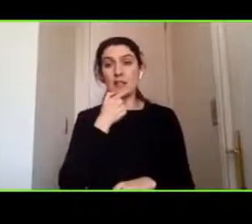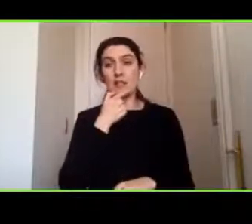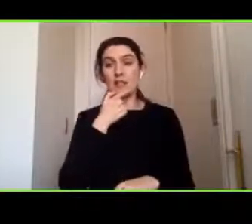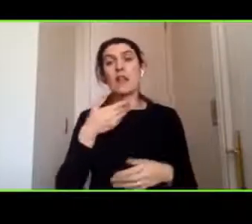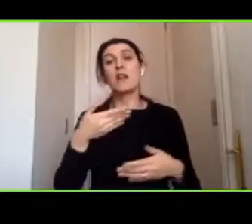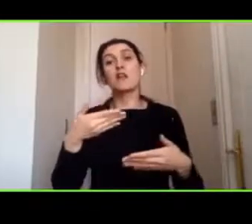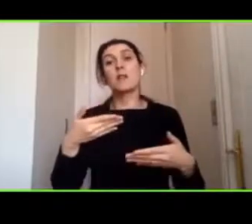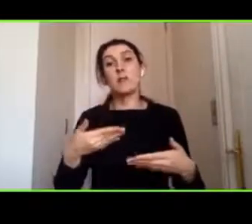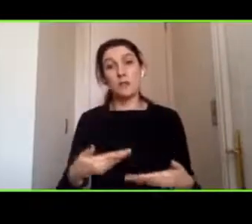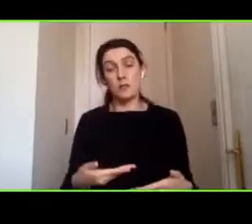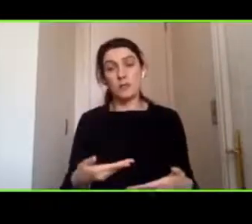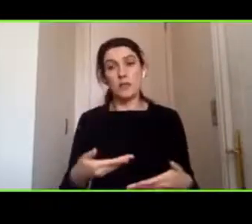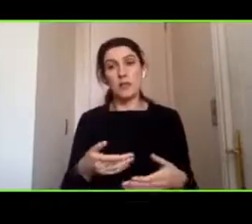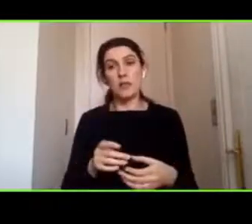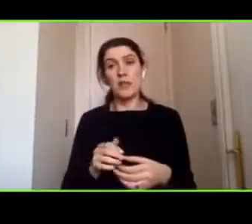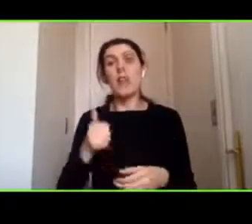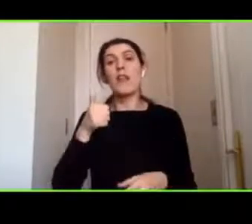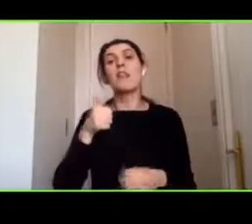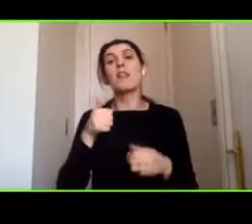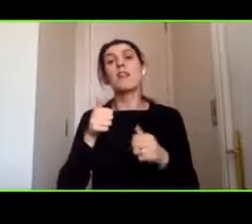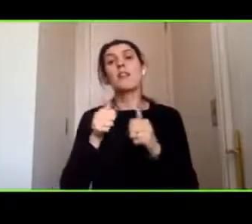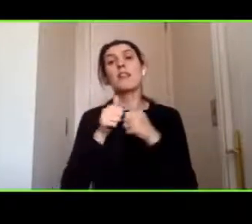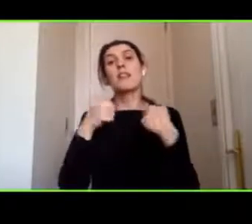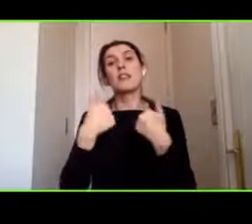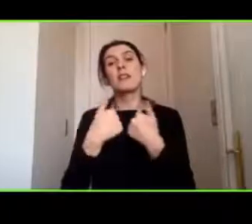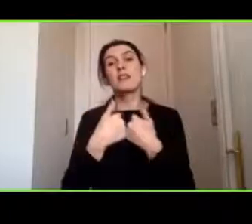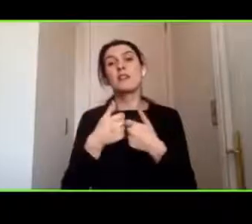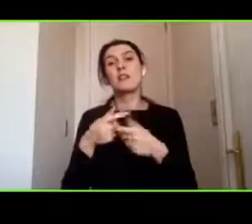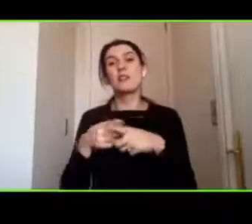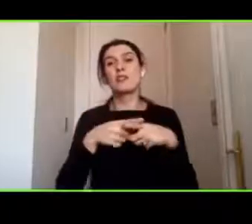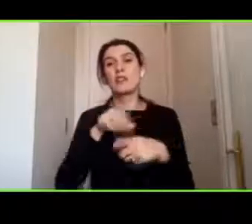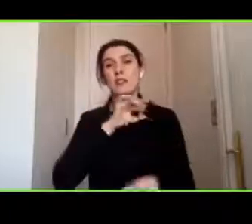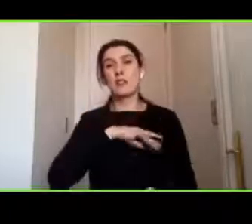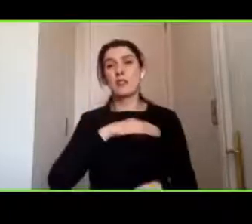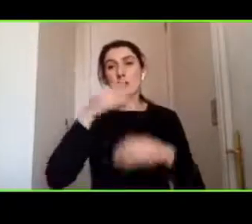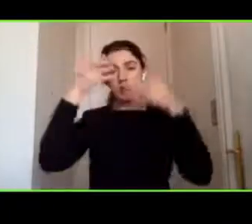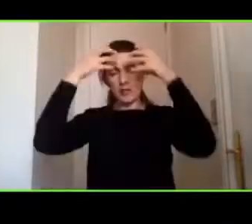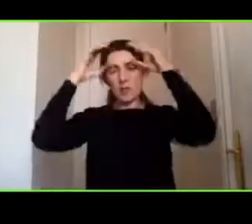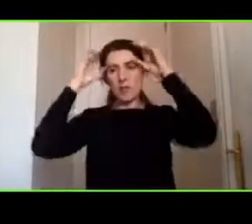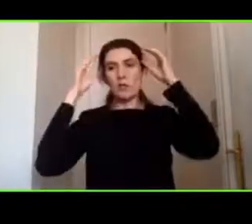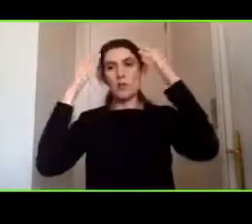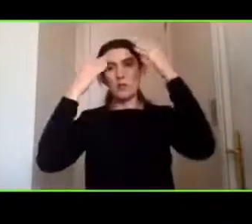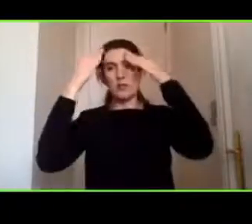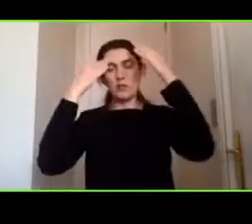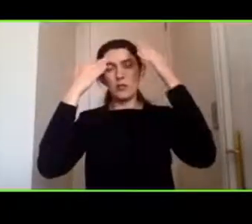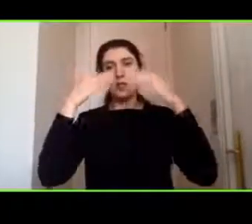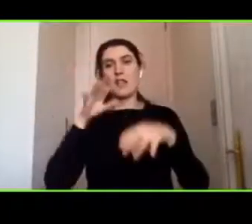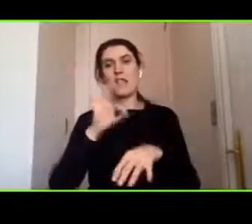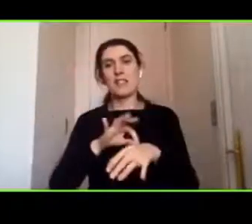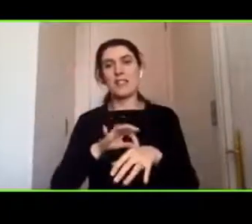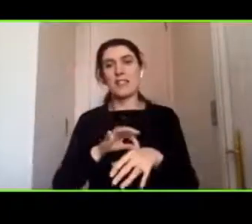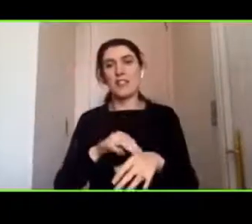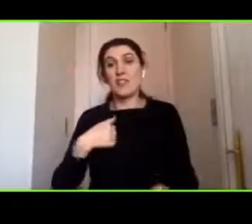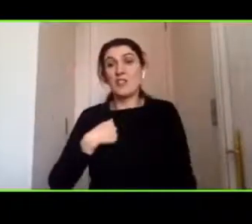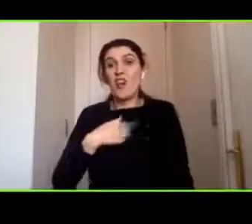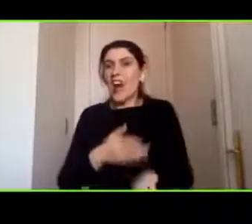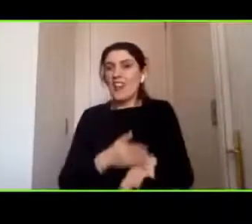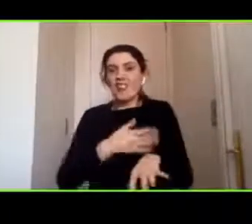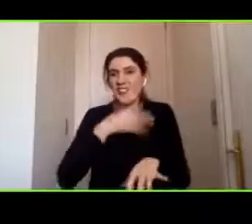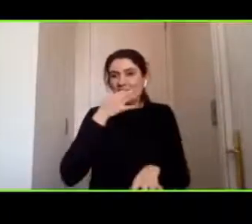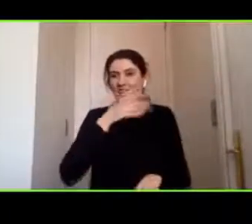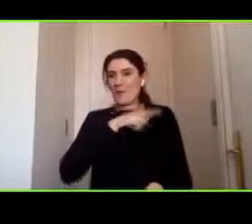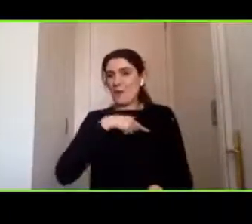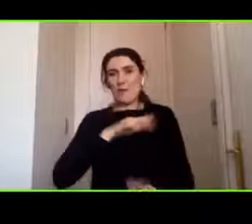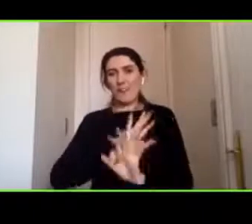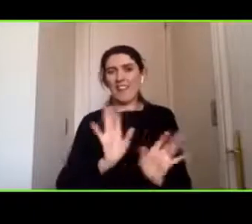Sociedad Chilena de Neuropsicología Clínica y me cuenta después también que yo nunca me presenté yo soy Valentina Navarro del servicio de